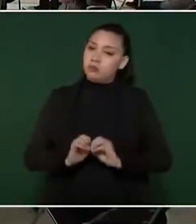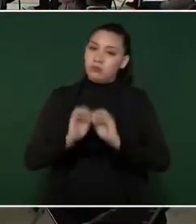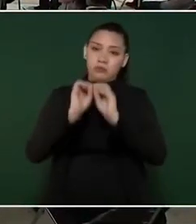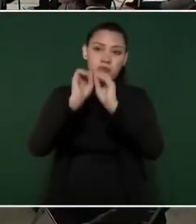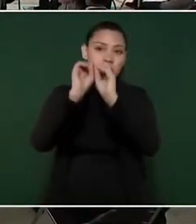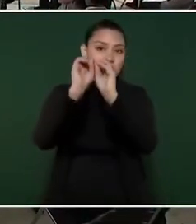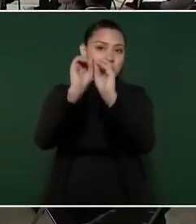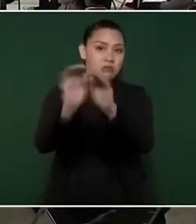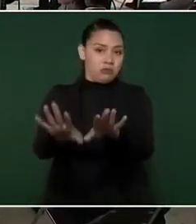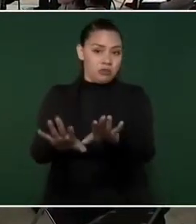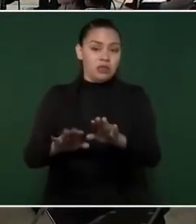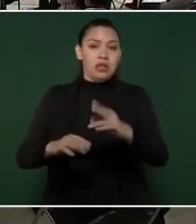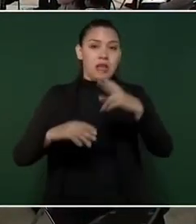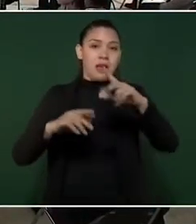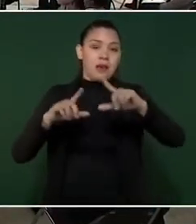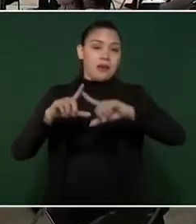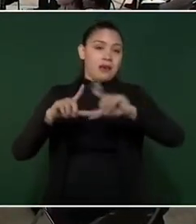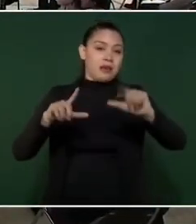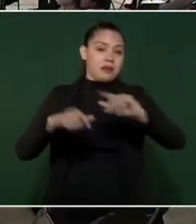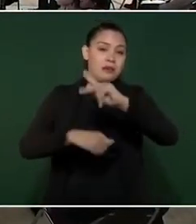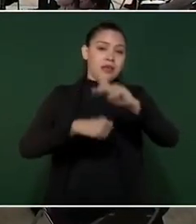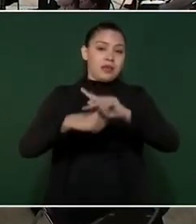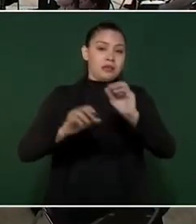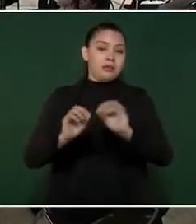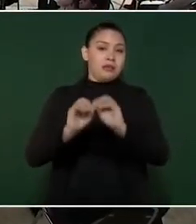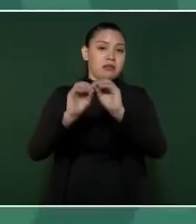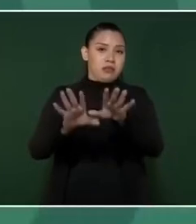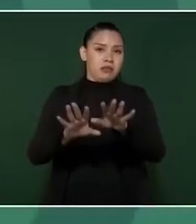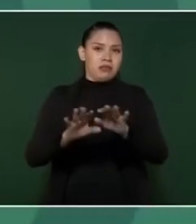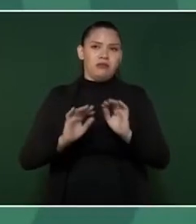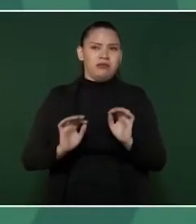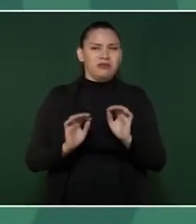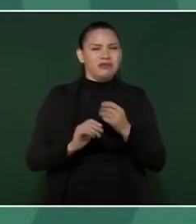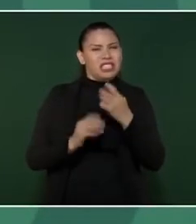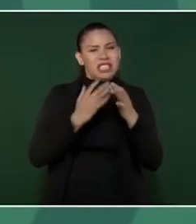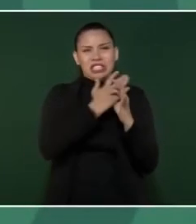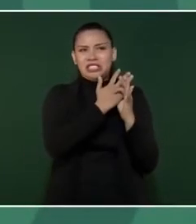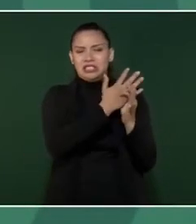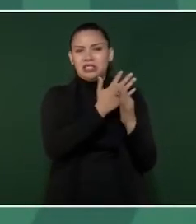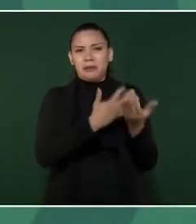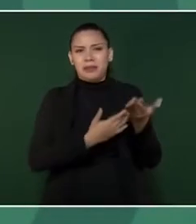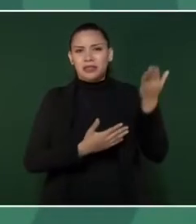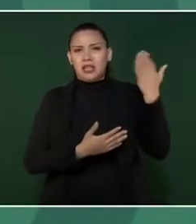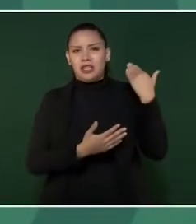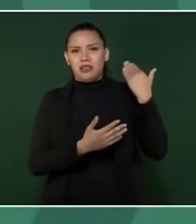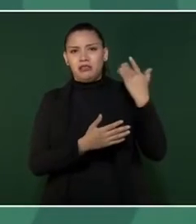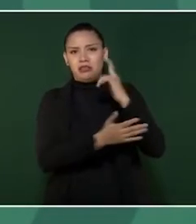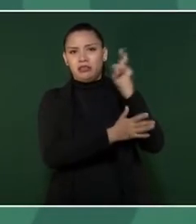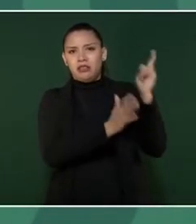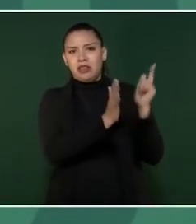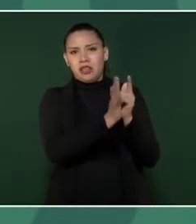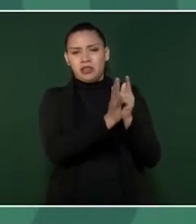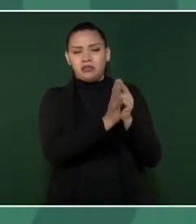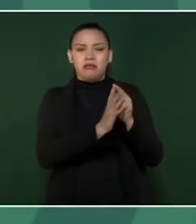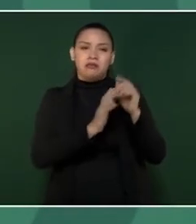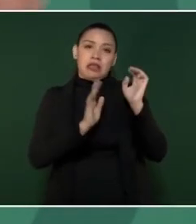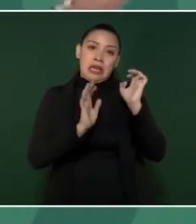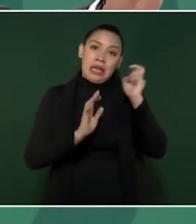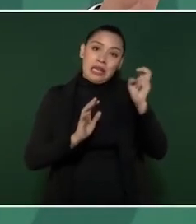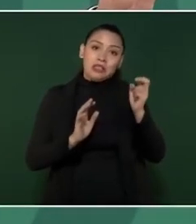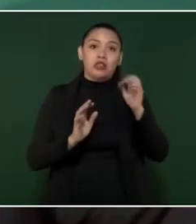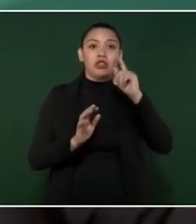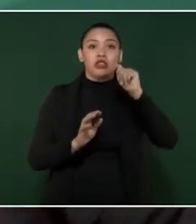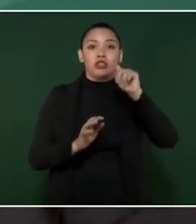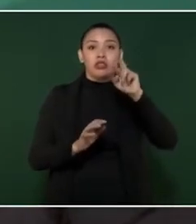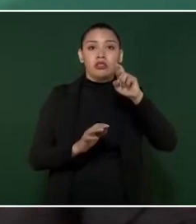provino de México. Eso es lo que dice su ley, no es un acuerdo con México, es una medida de Estados Unidos. Marzo